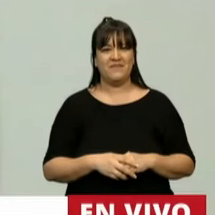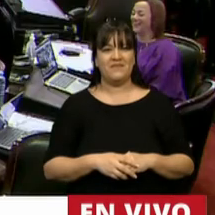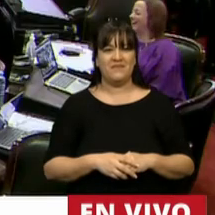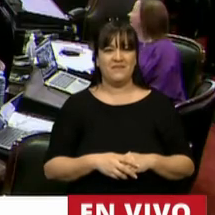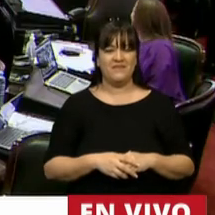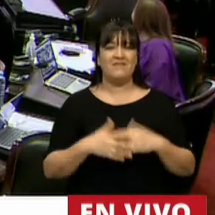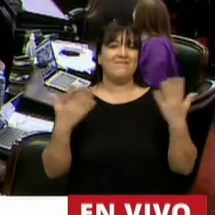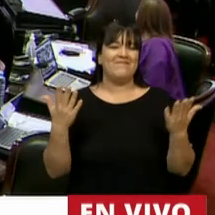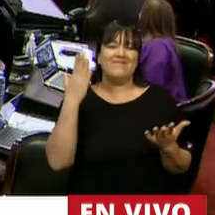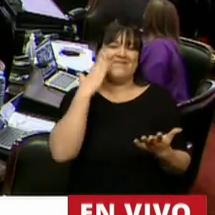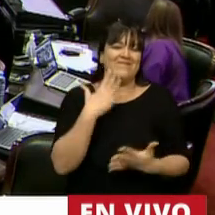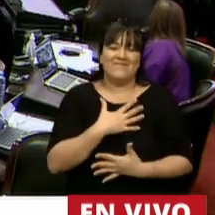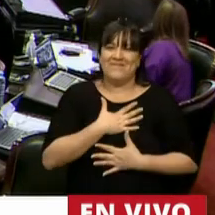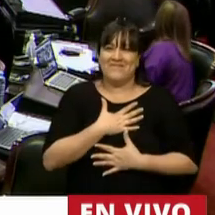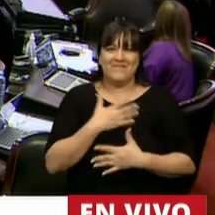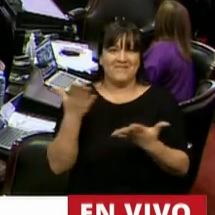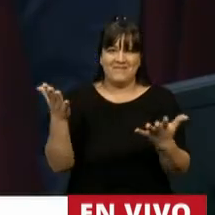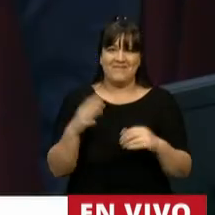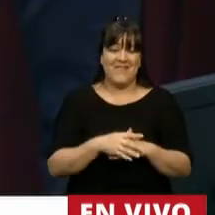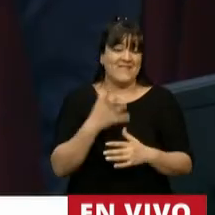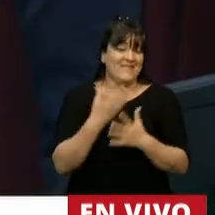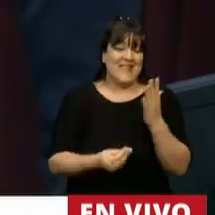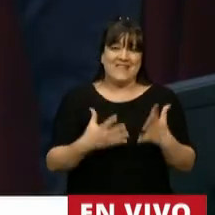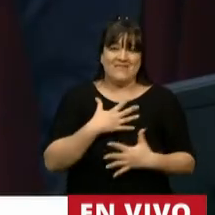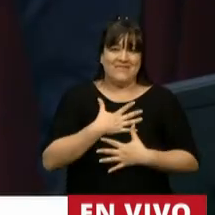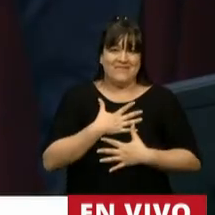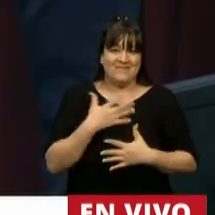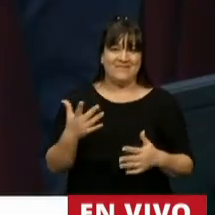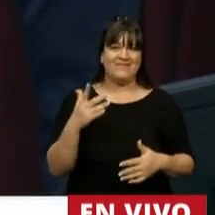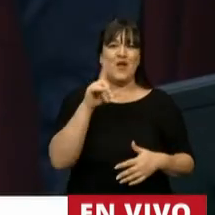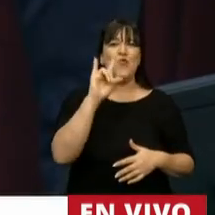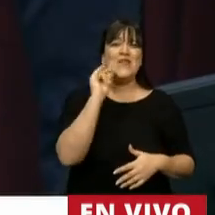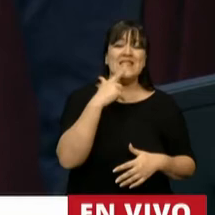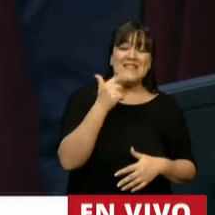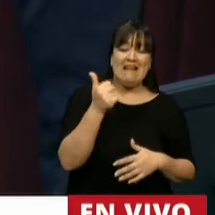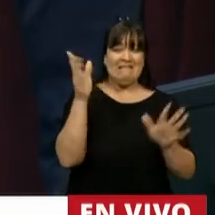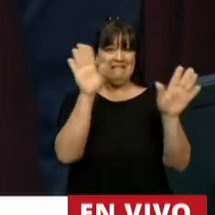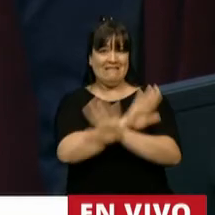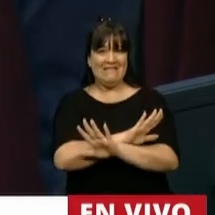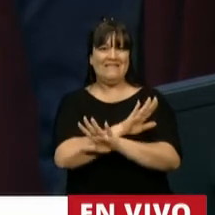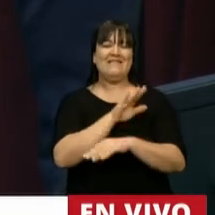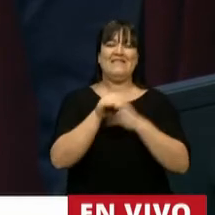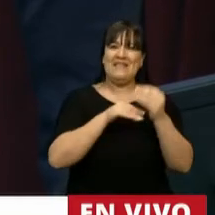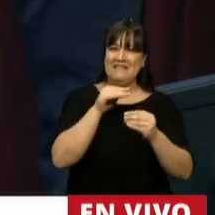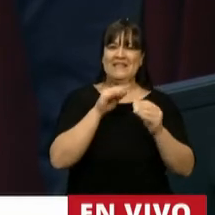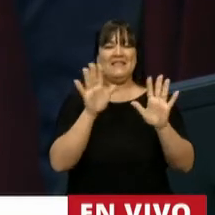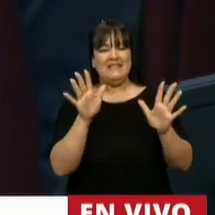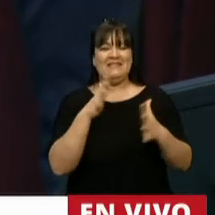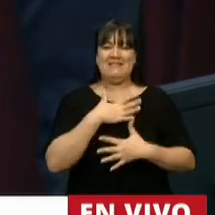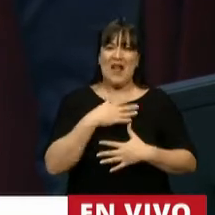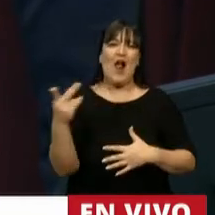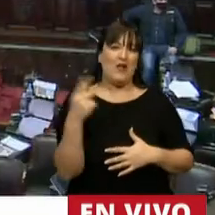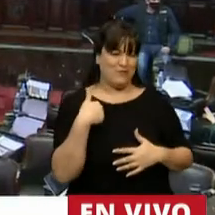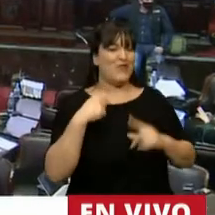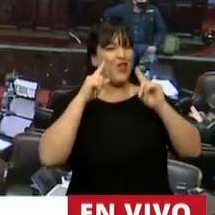el cariño que tengo por Luisa y la familia, perdón. el mutuo el cariño,